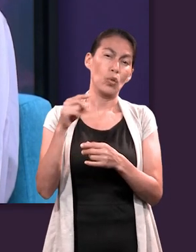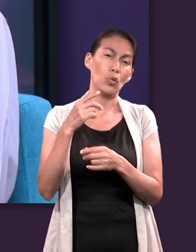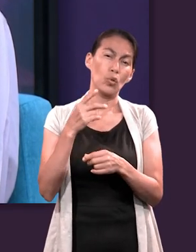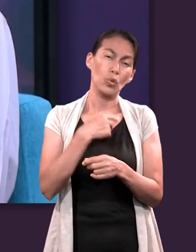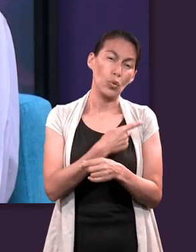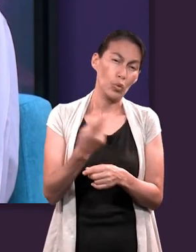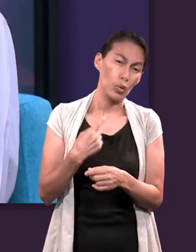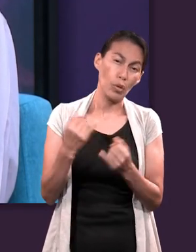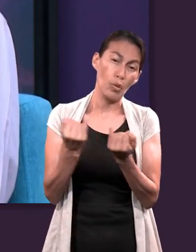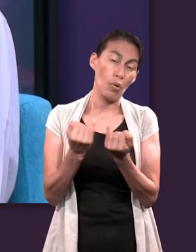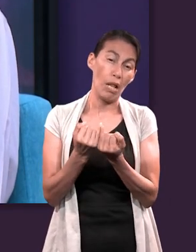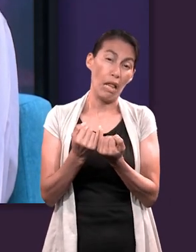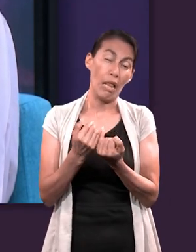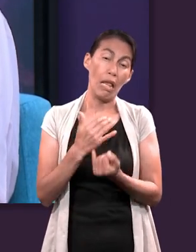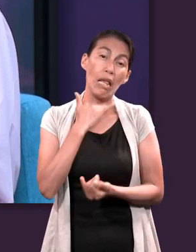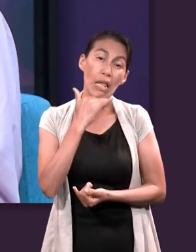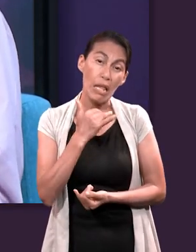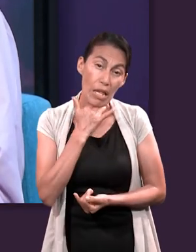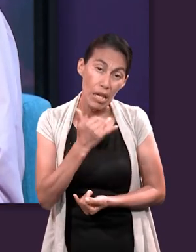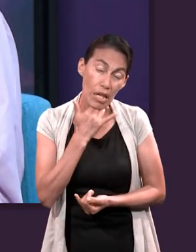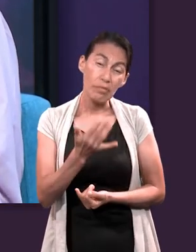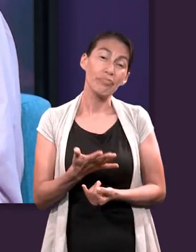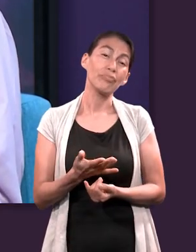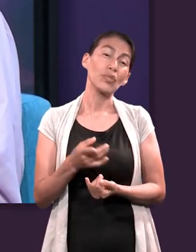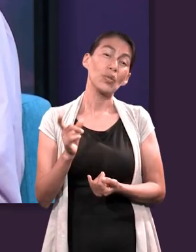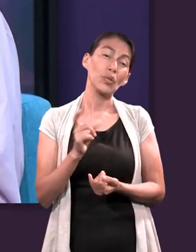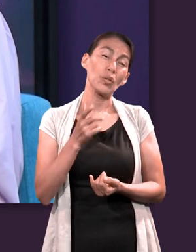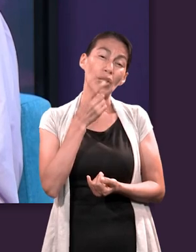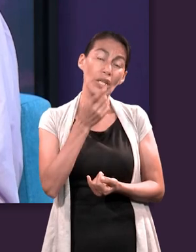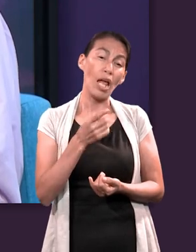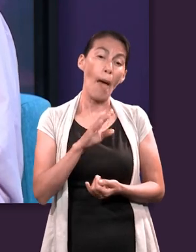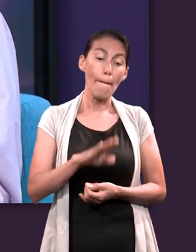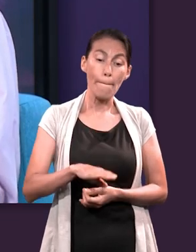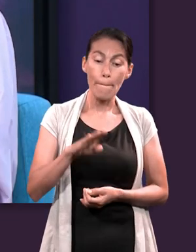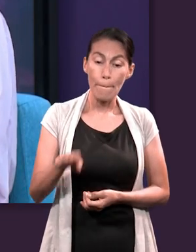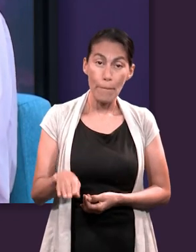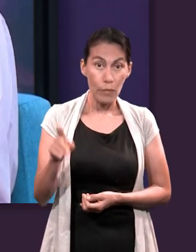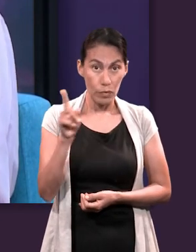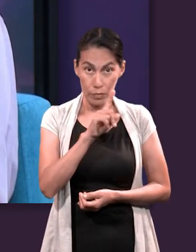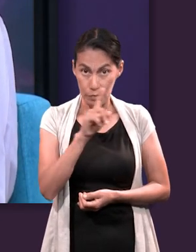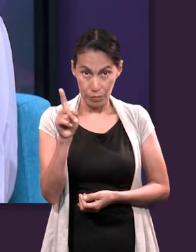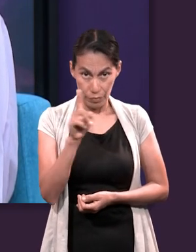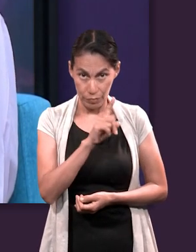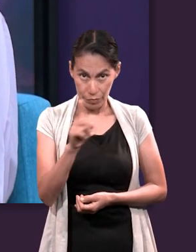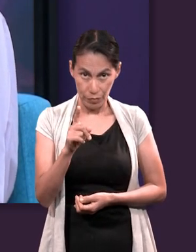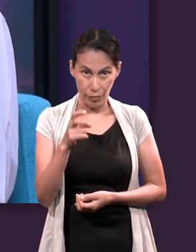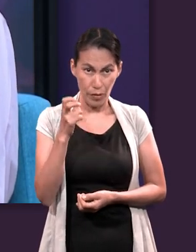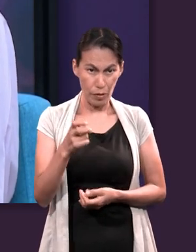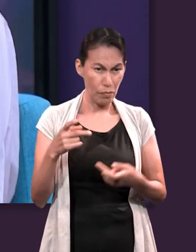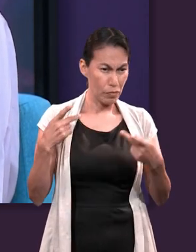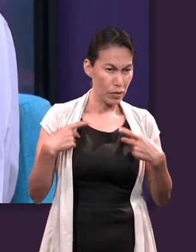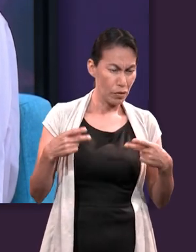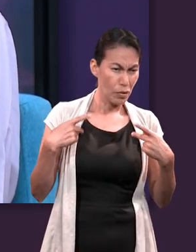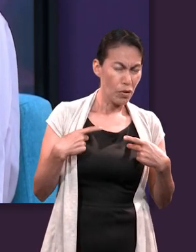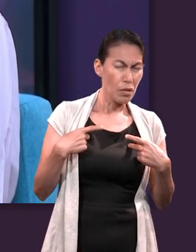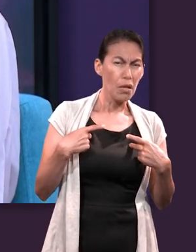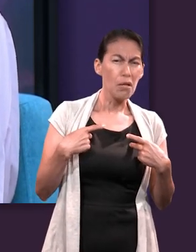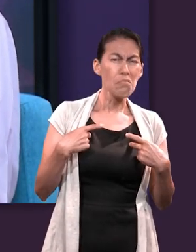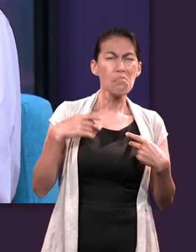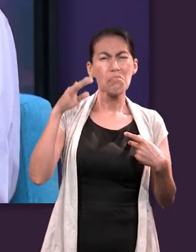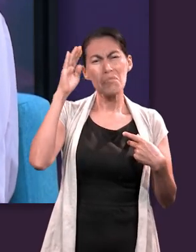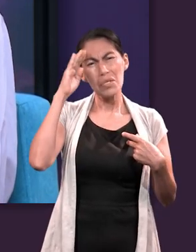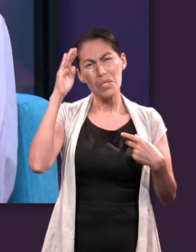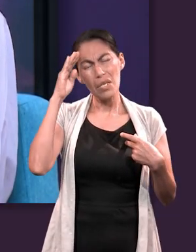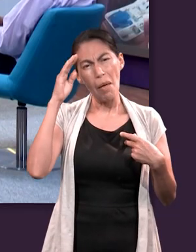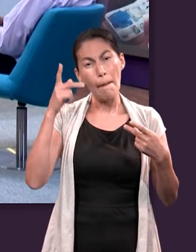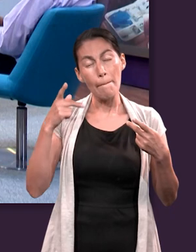Las personas pueden seguir siendo deslumbradas por la idea de que se puede contactar con